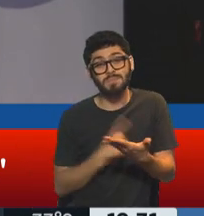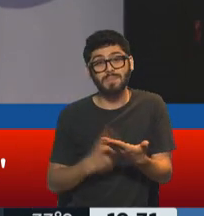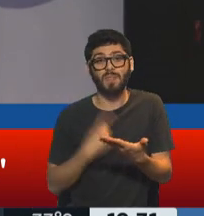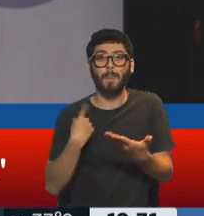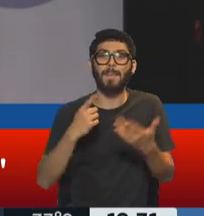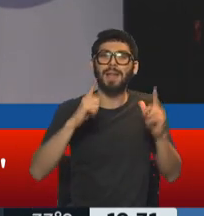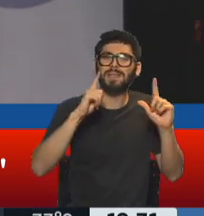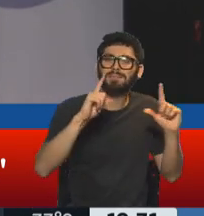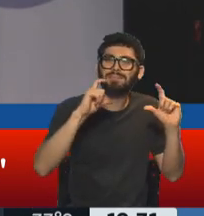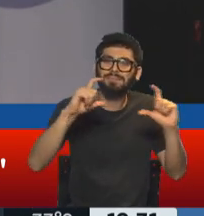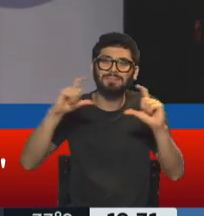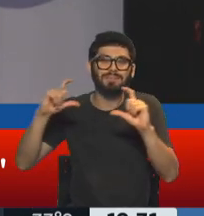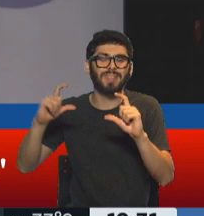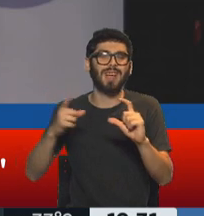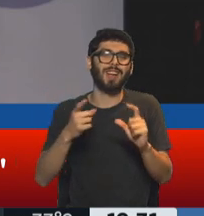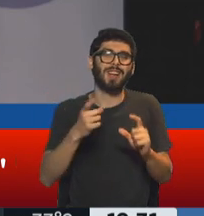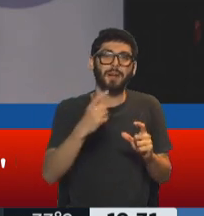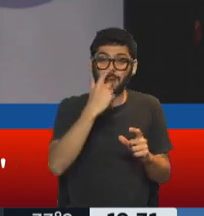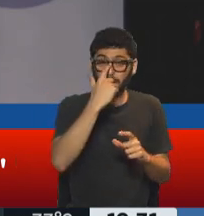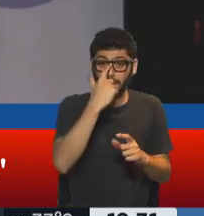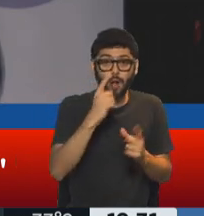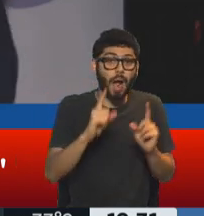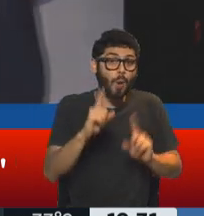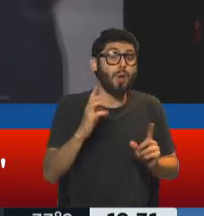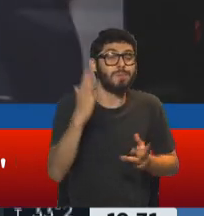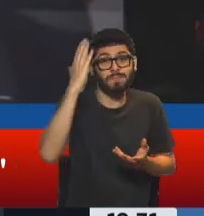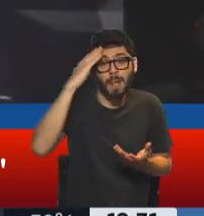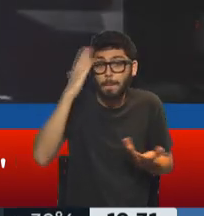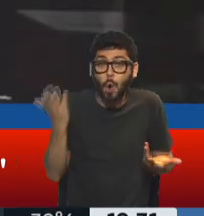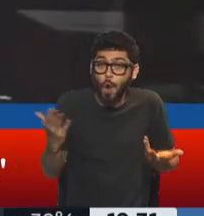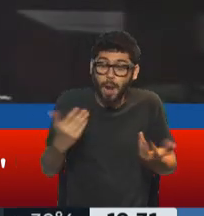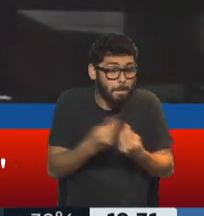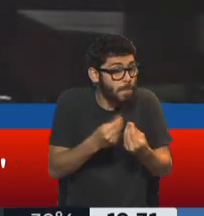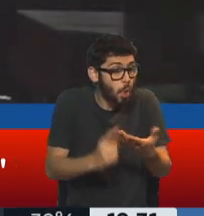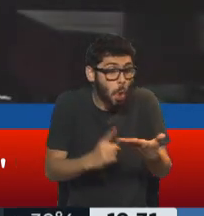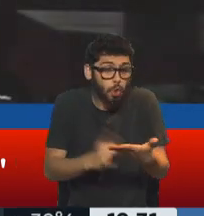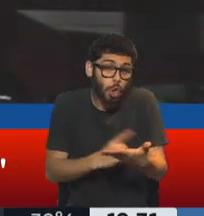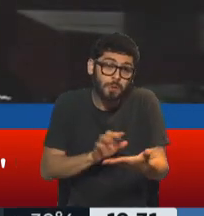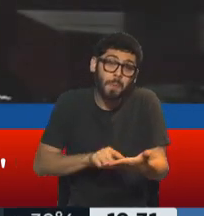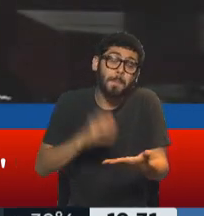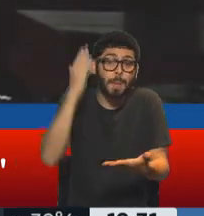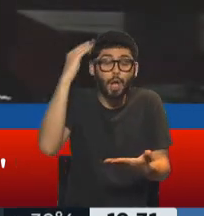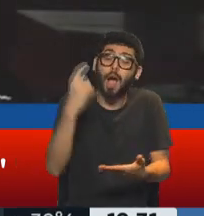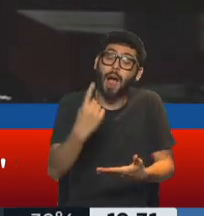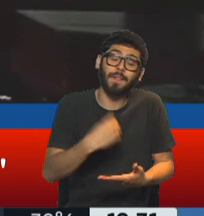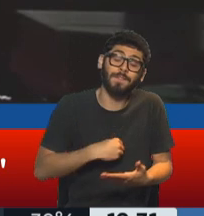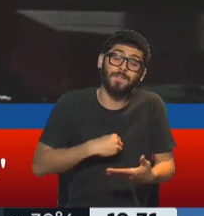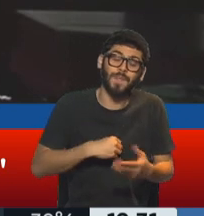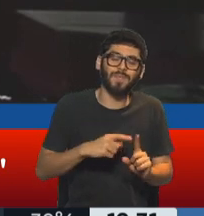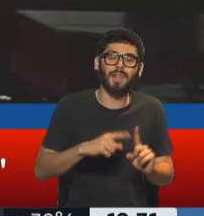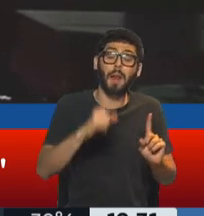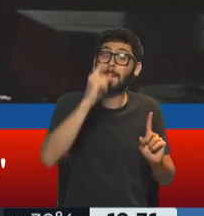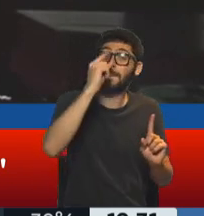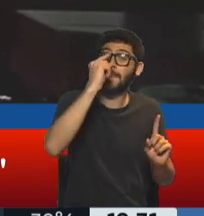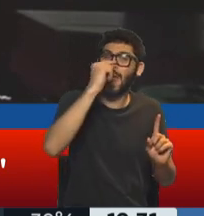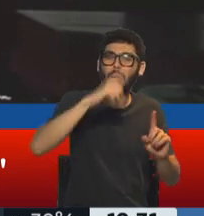sus cuadritos y sus... me los sé de memoria, hay montones que me sé de memoria, y mi preferido es el del padre en